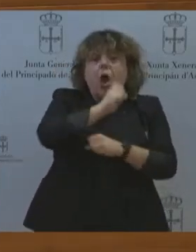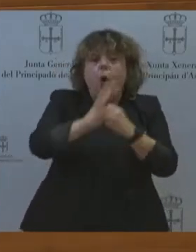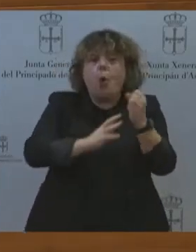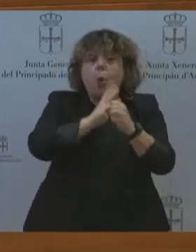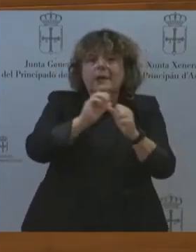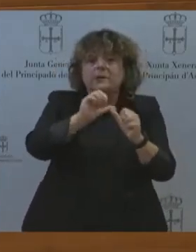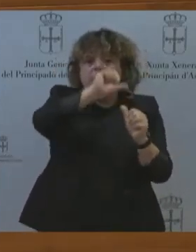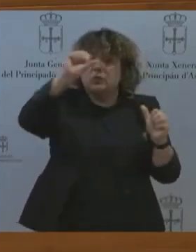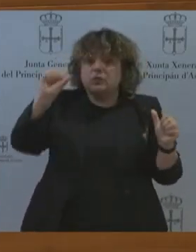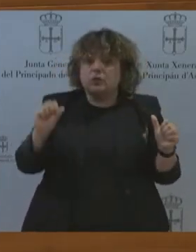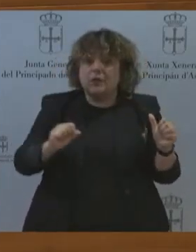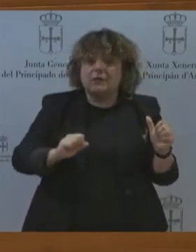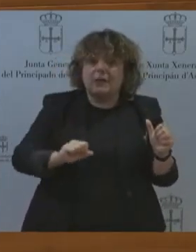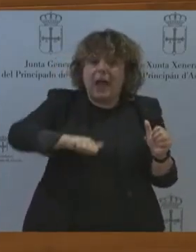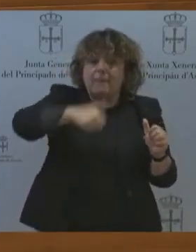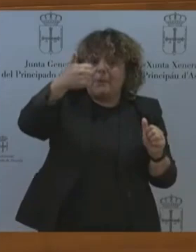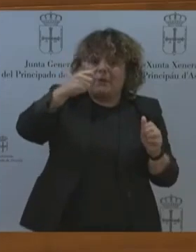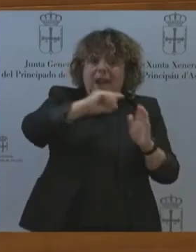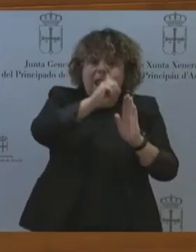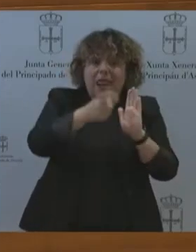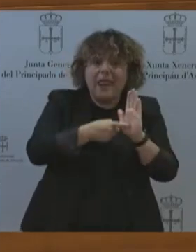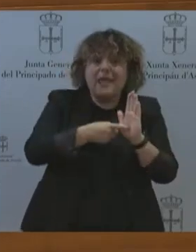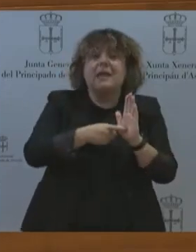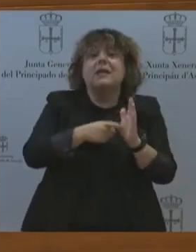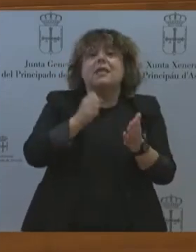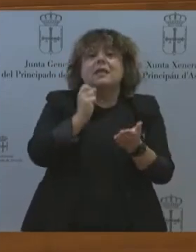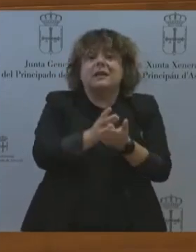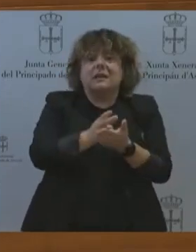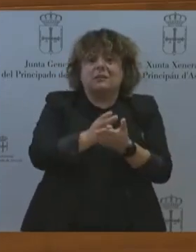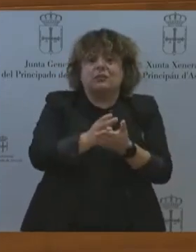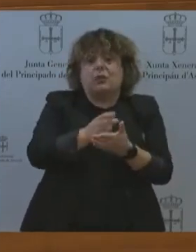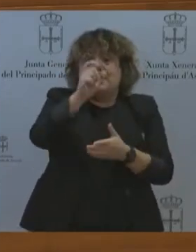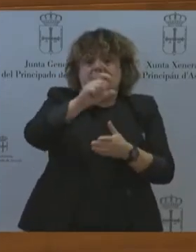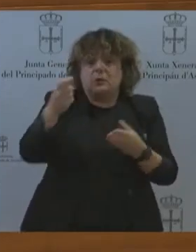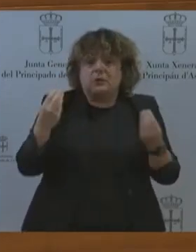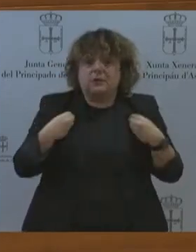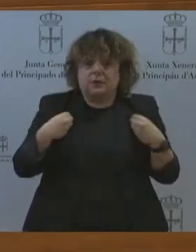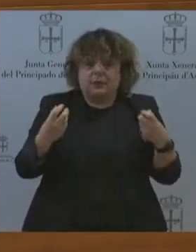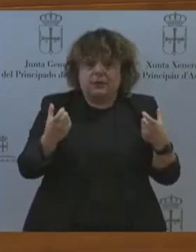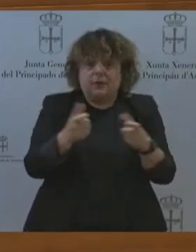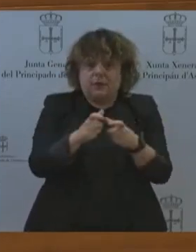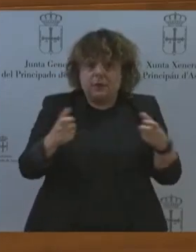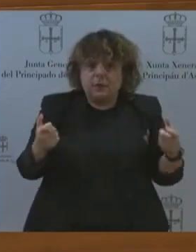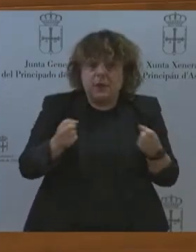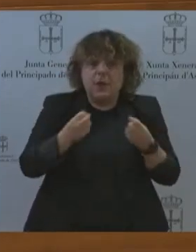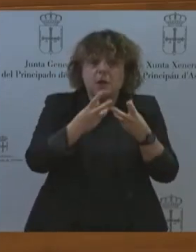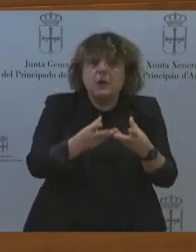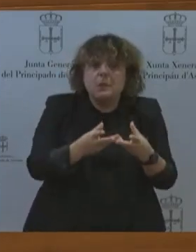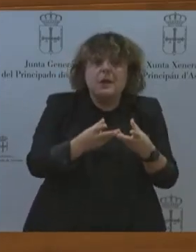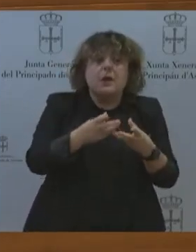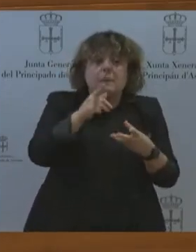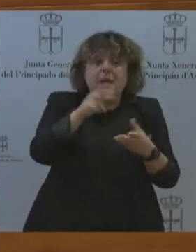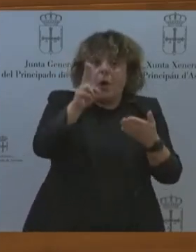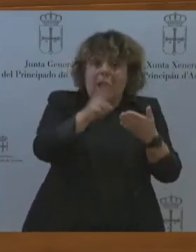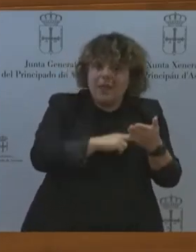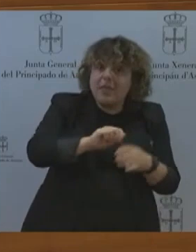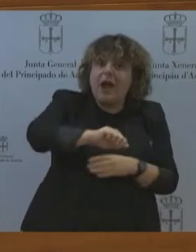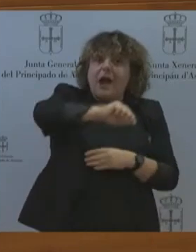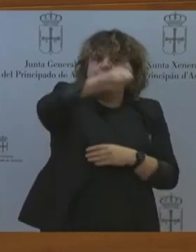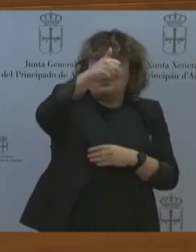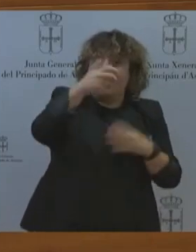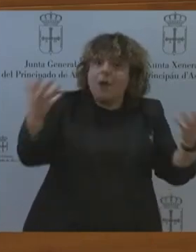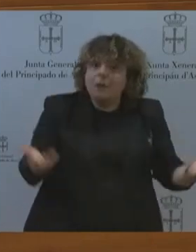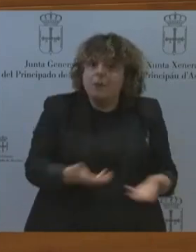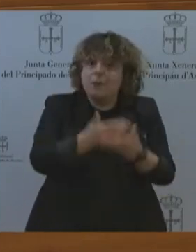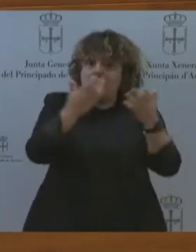sí fue capaz de aprobar nuestra vecina Galicia, donde el gobierno del entonces presidente Feijo aprobó una ley de impulso demográfico que sirve como marco